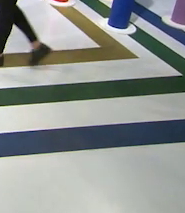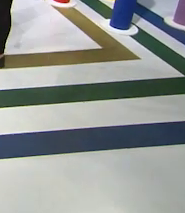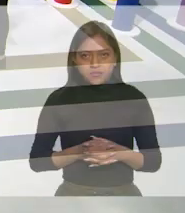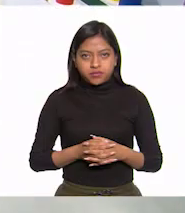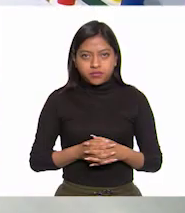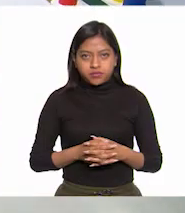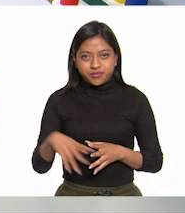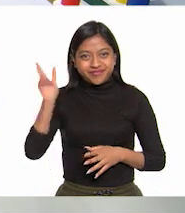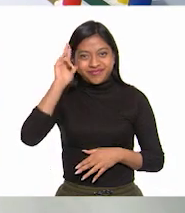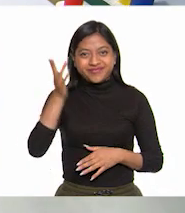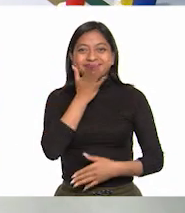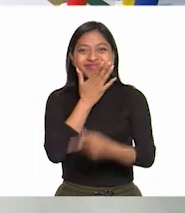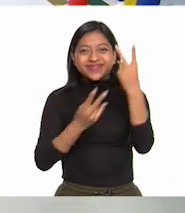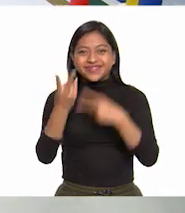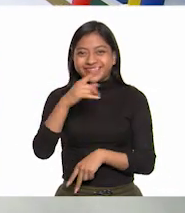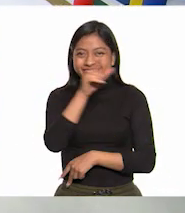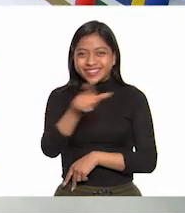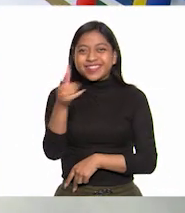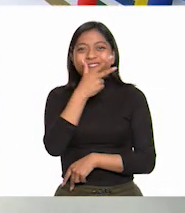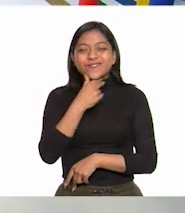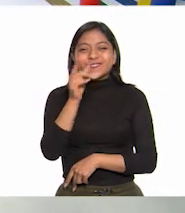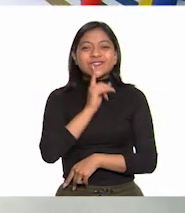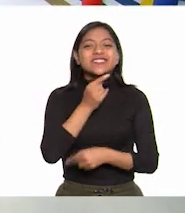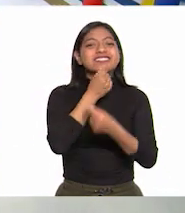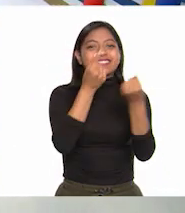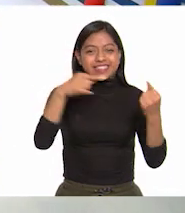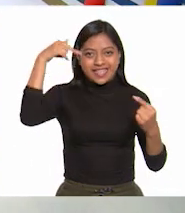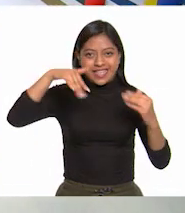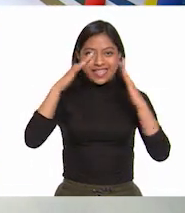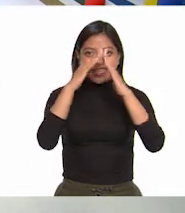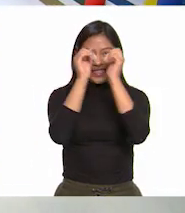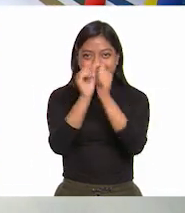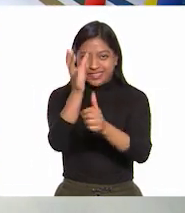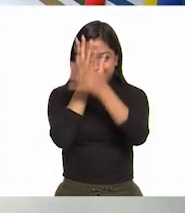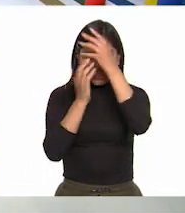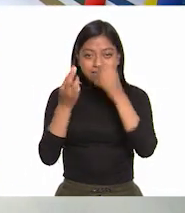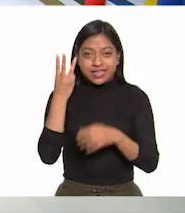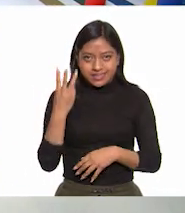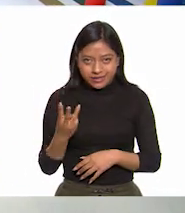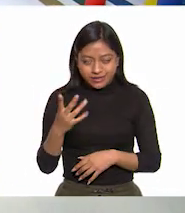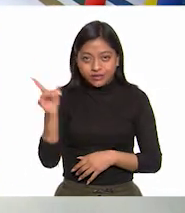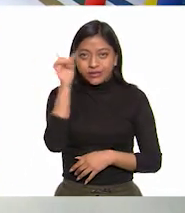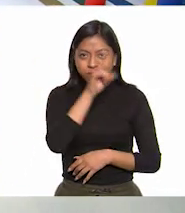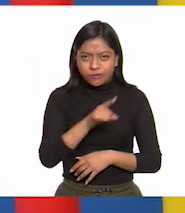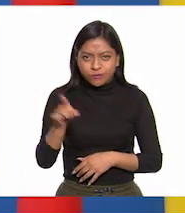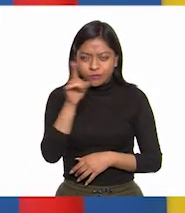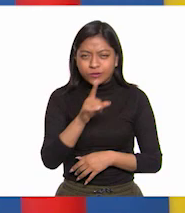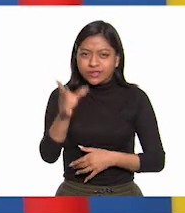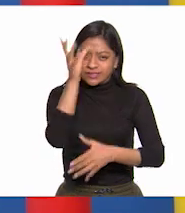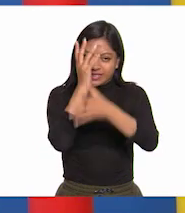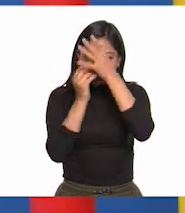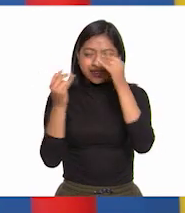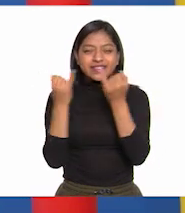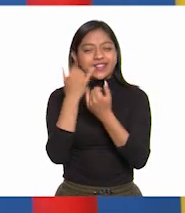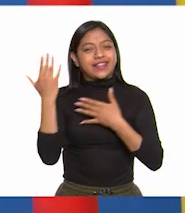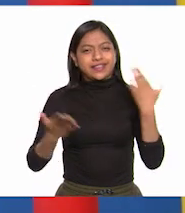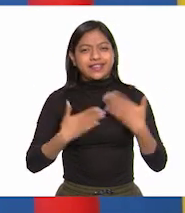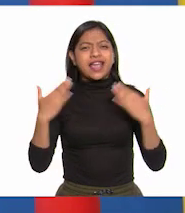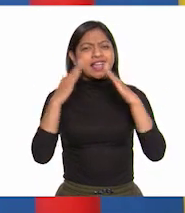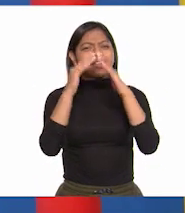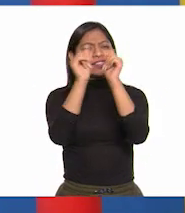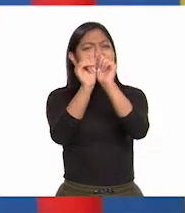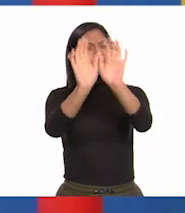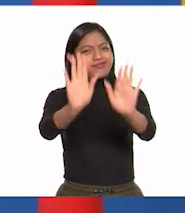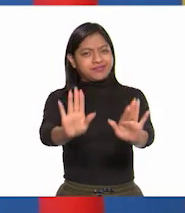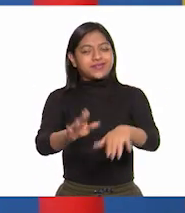¡Hola, hola! Bienvenidas y bienvenidos a Aprende en Casa 3, un espacio en el que vamos a poder aprender y divertirnos desde nuestros